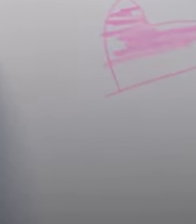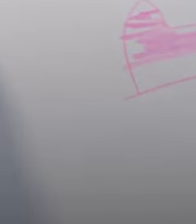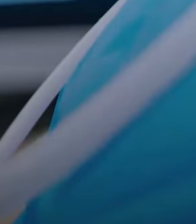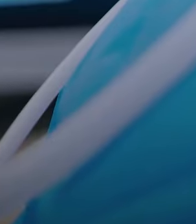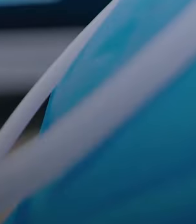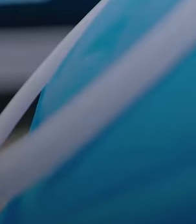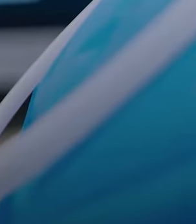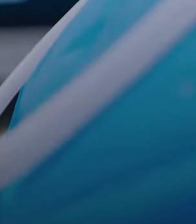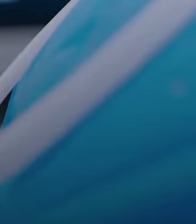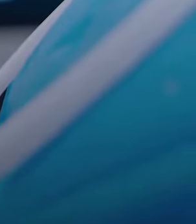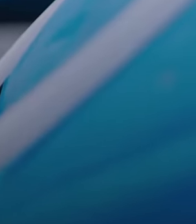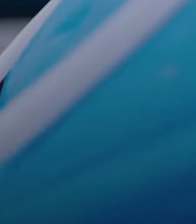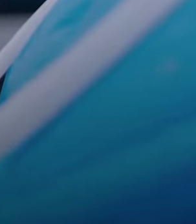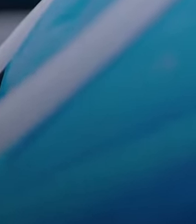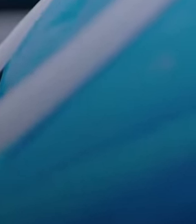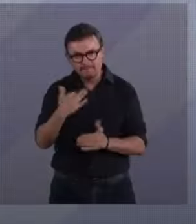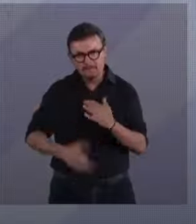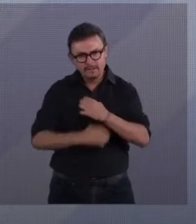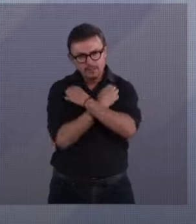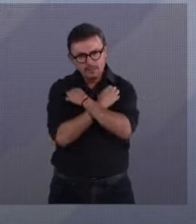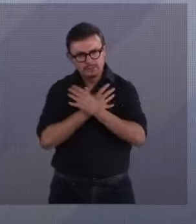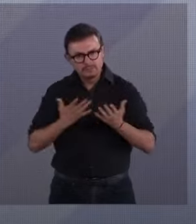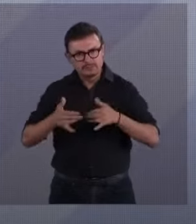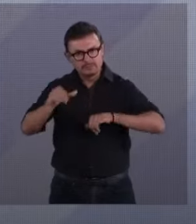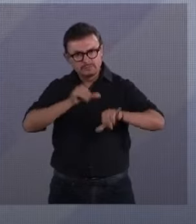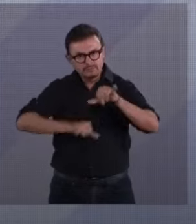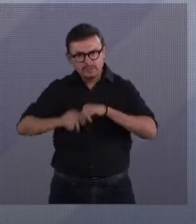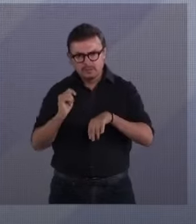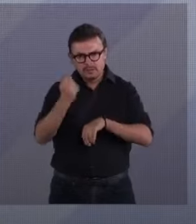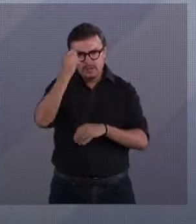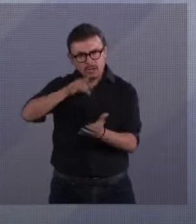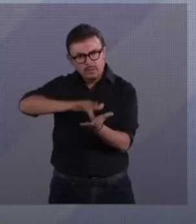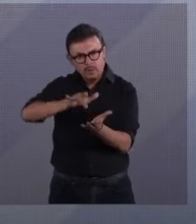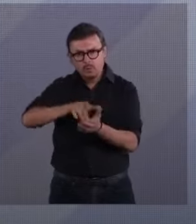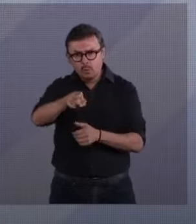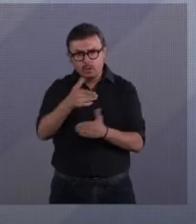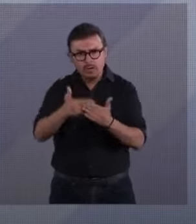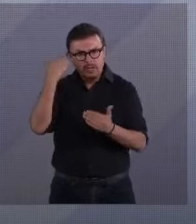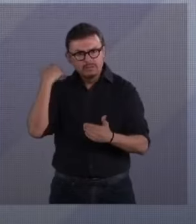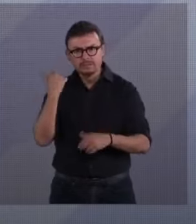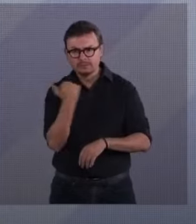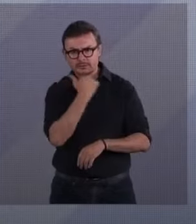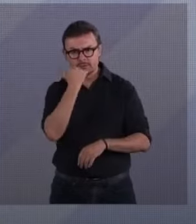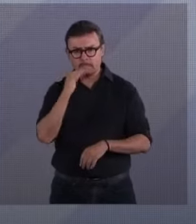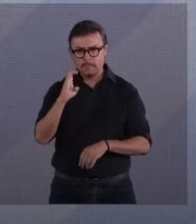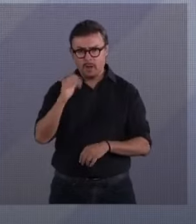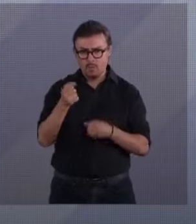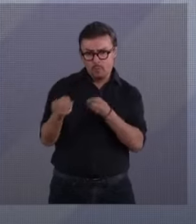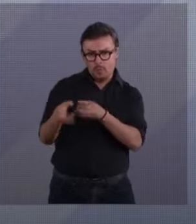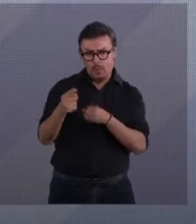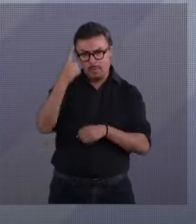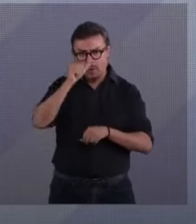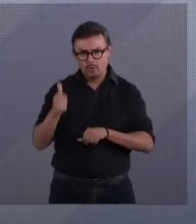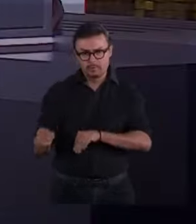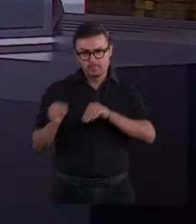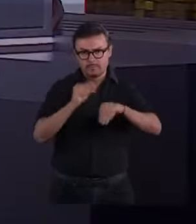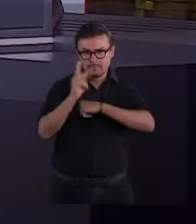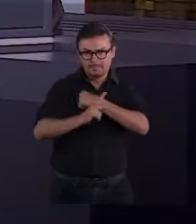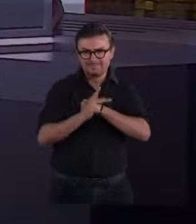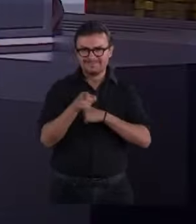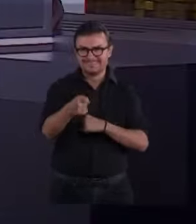educación, ciencia y tecnología. Ellos le cancelaron las becas a los estudiantes para irse al extranjero. Se requiere